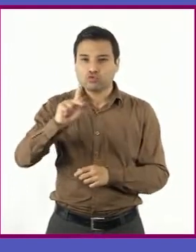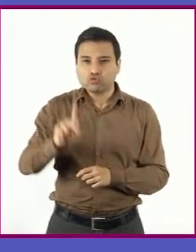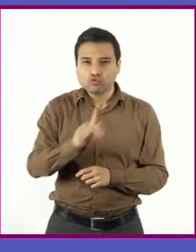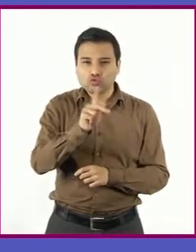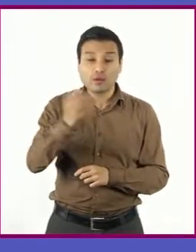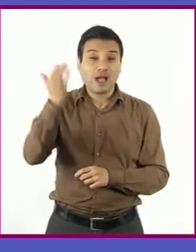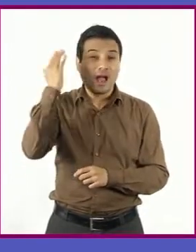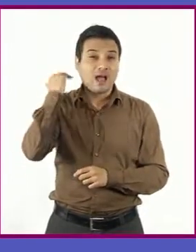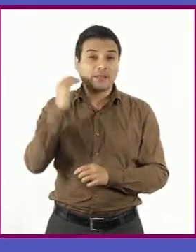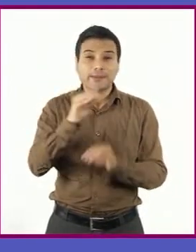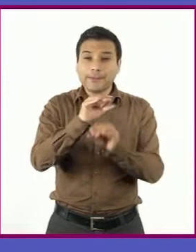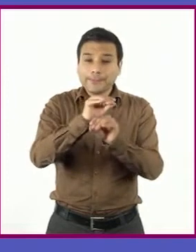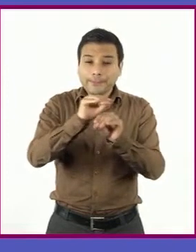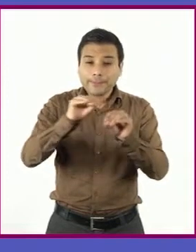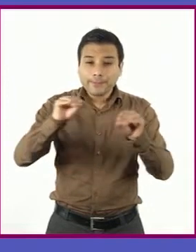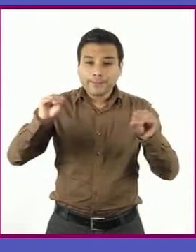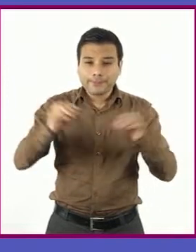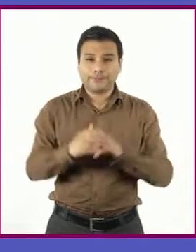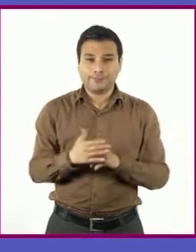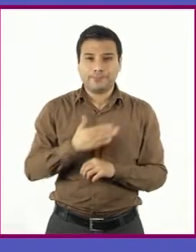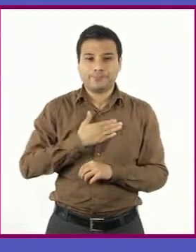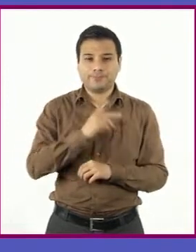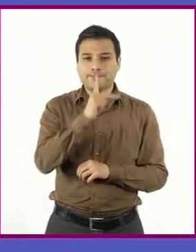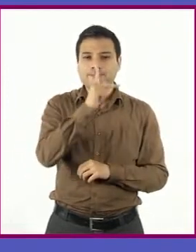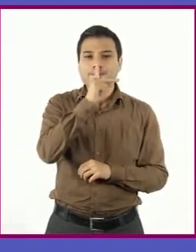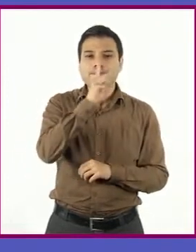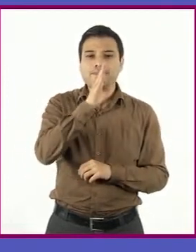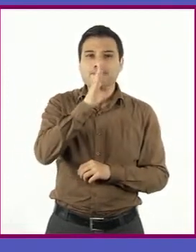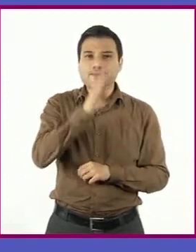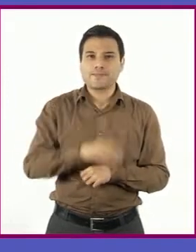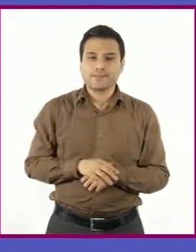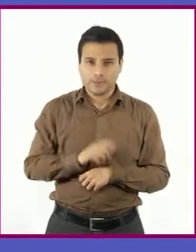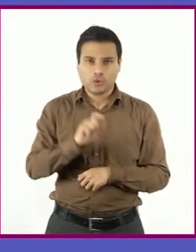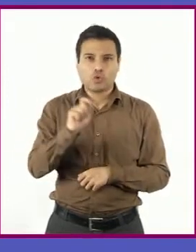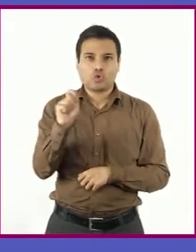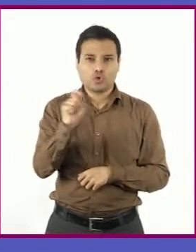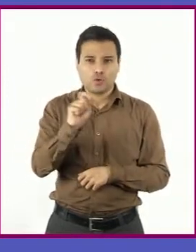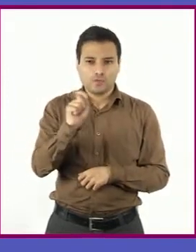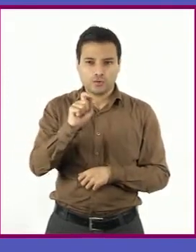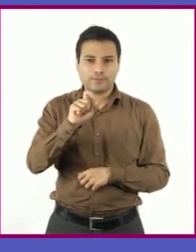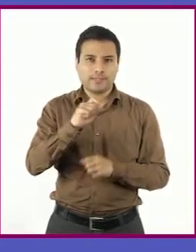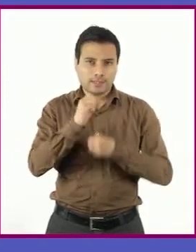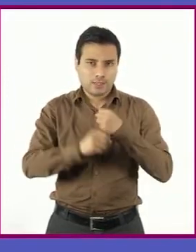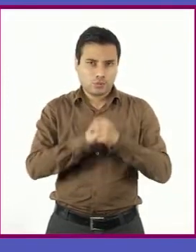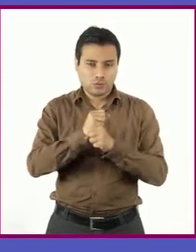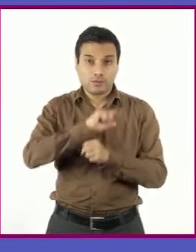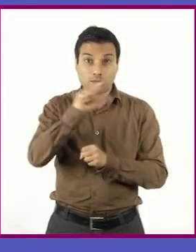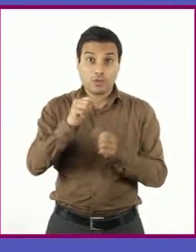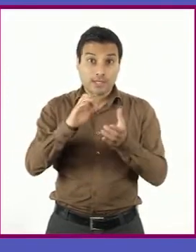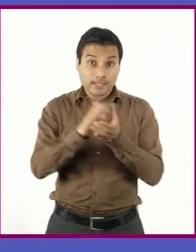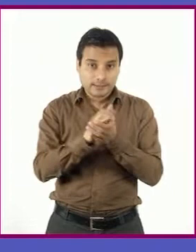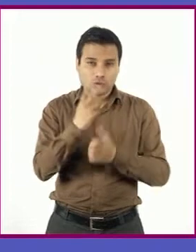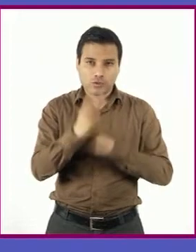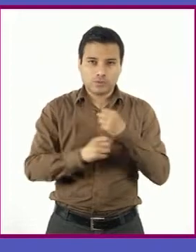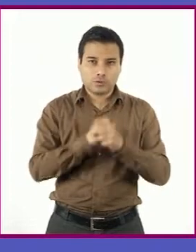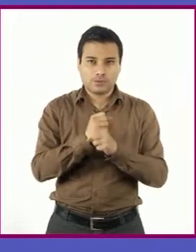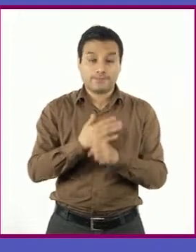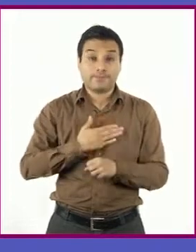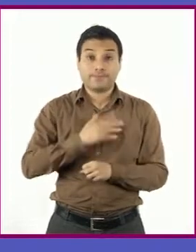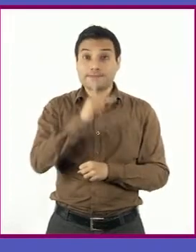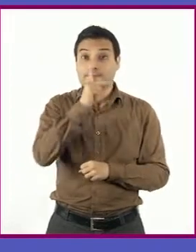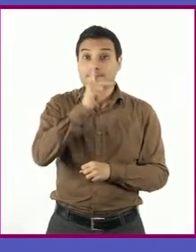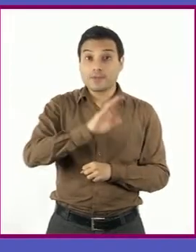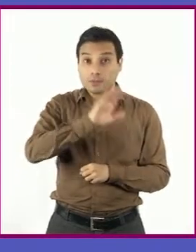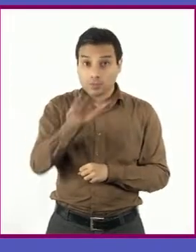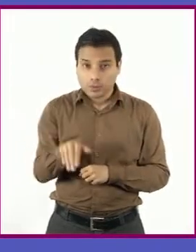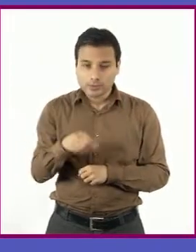casi fantasma. Mi padre y mi madre duraron 20 años de novios y dos de casados. Cuando mi padre murió yo tenía